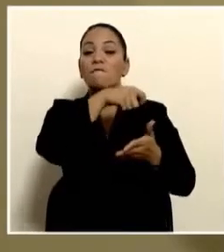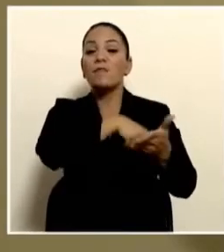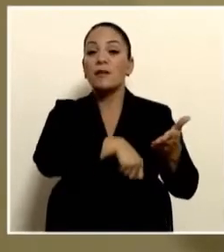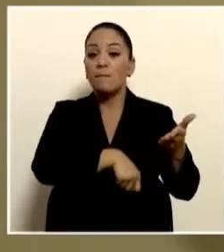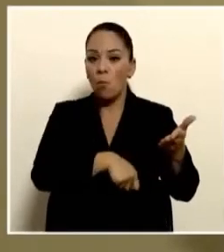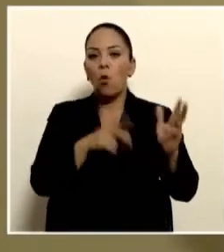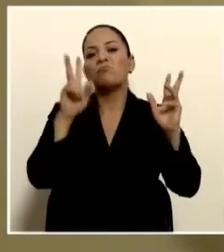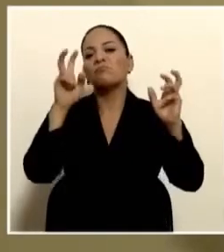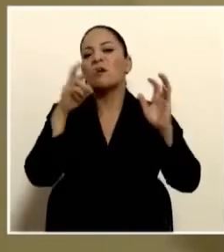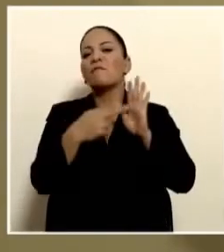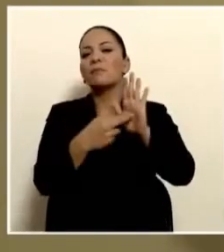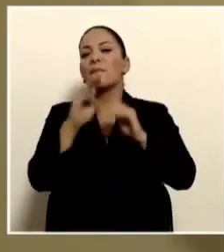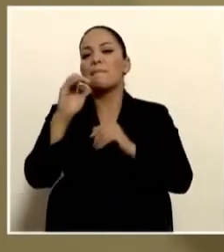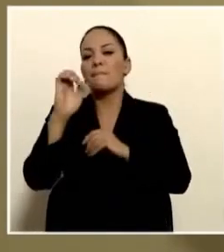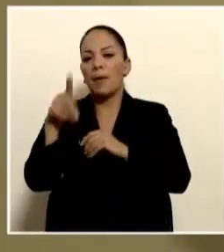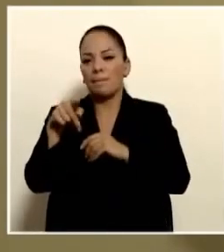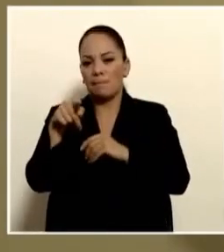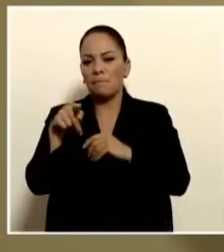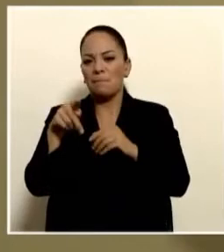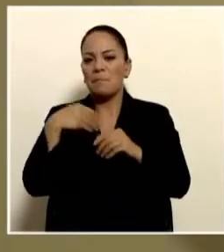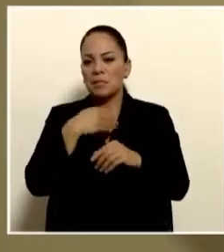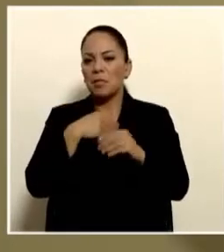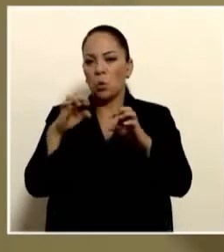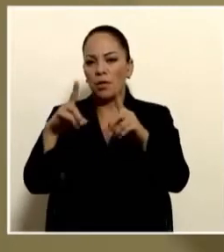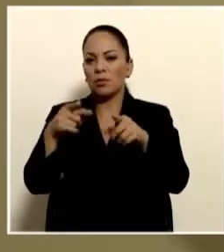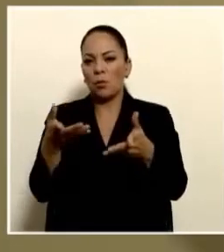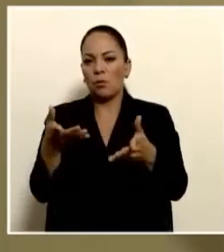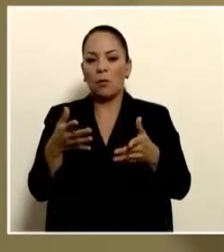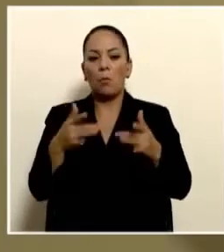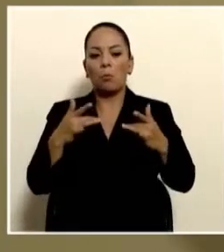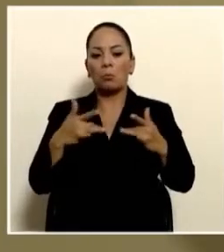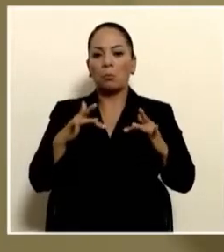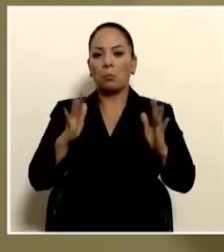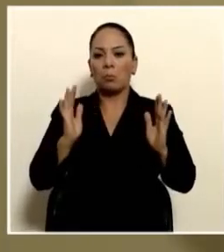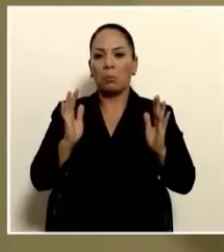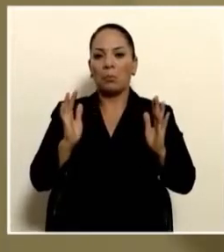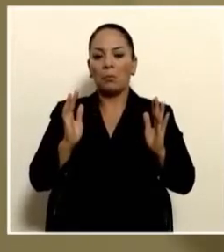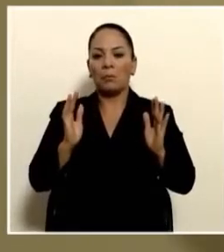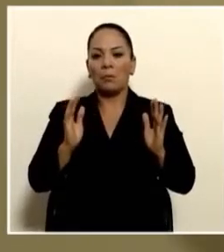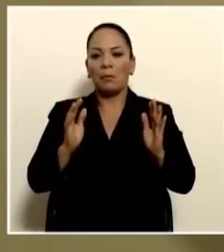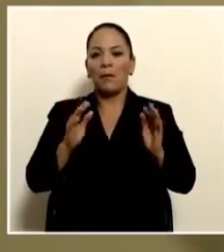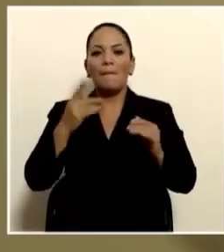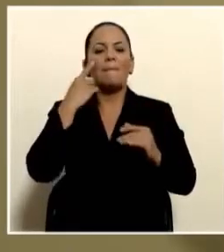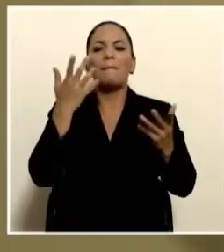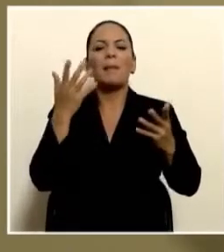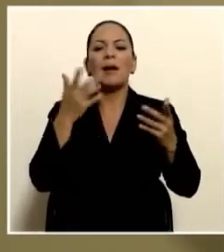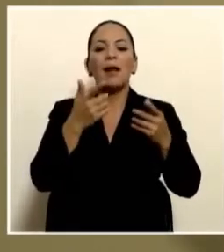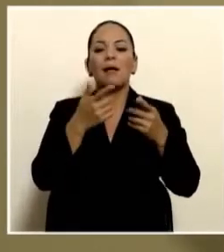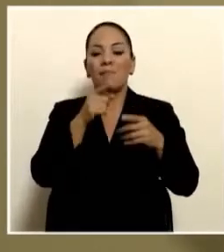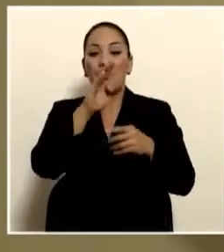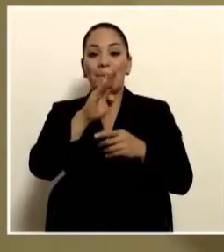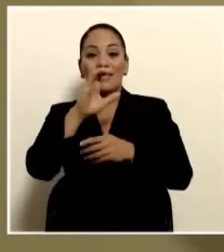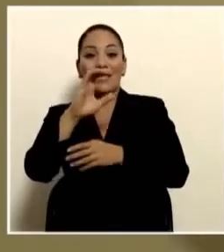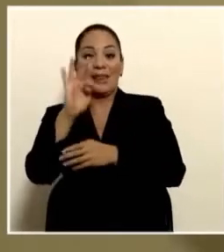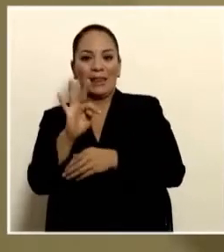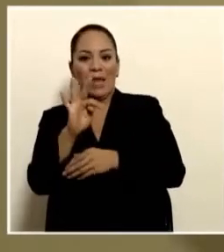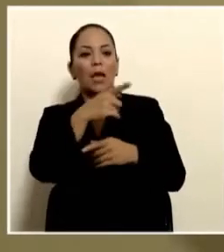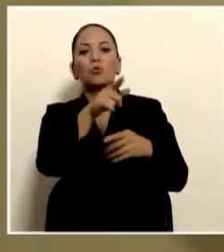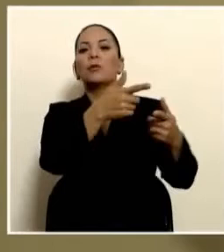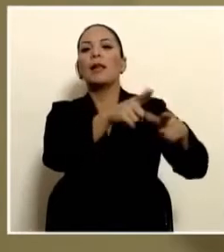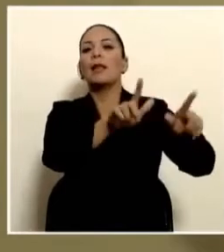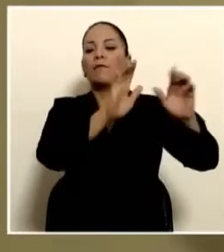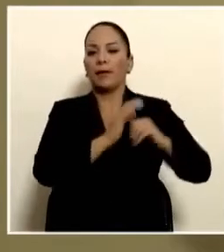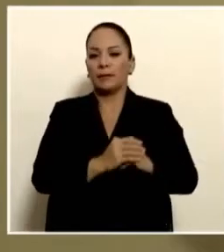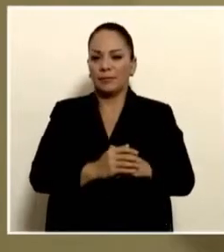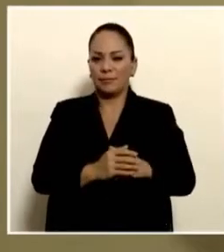del MEP, posiblemente liberando responsabilidad al dueño del BCT, o perdón, del fideicomiso BCT, por